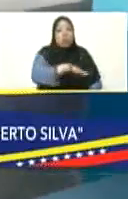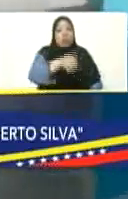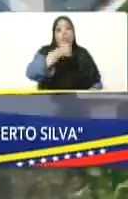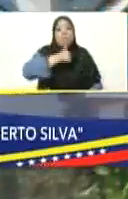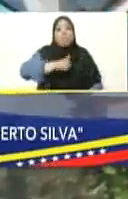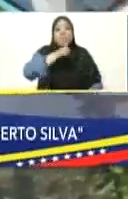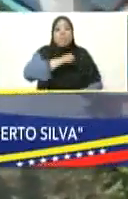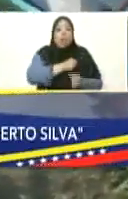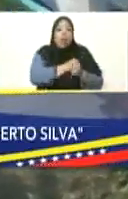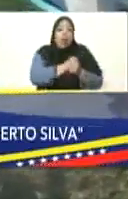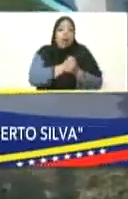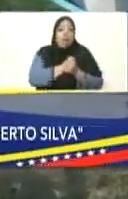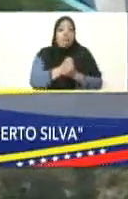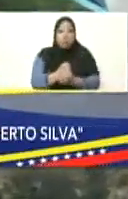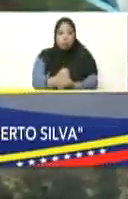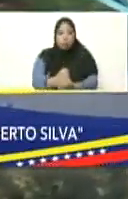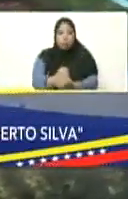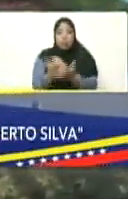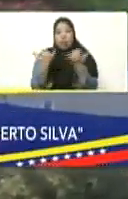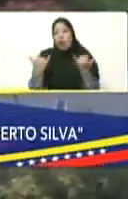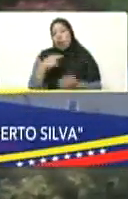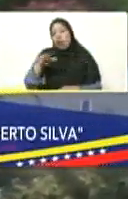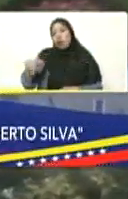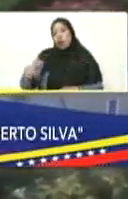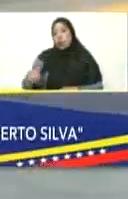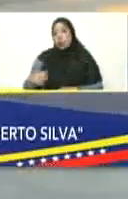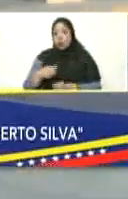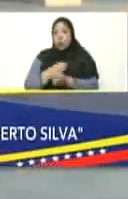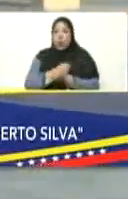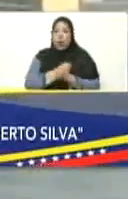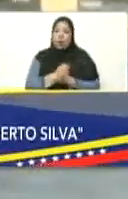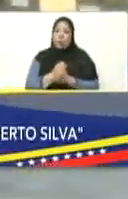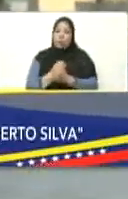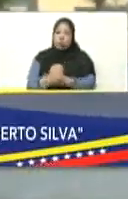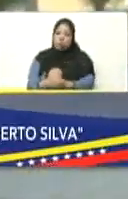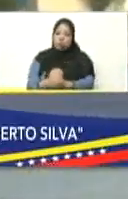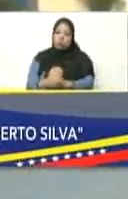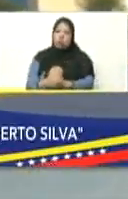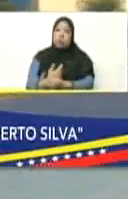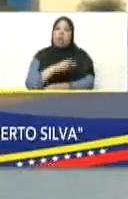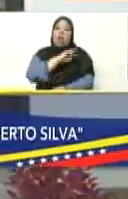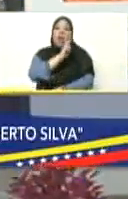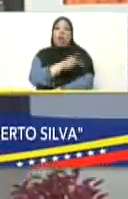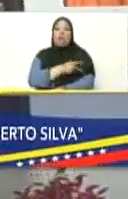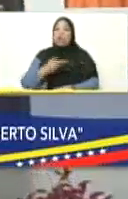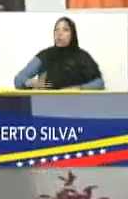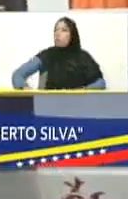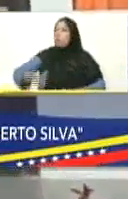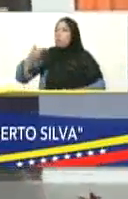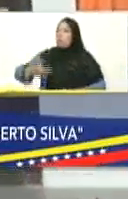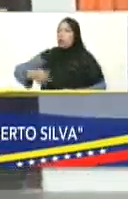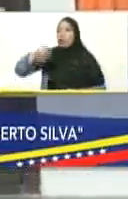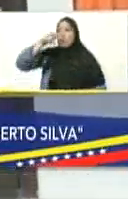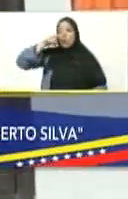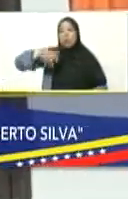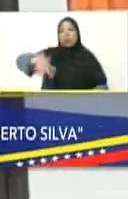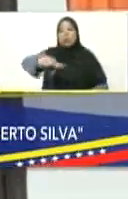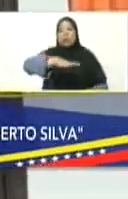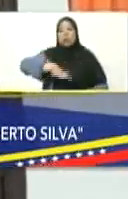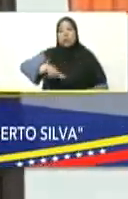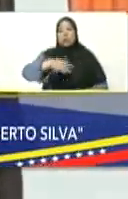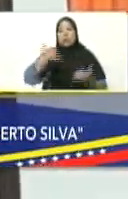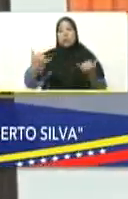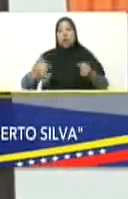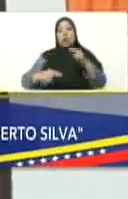del amor y eso es lo que nos mantiene a nosotros y mantiene a nuestro pueblo y sobre todo esta fuerza tan importante del poder popular que hay en la